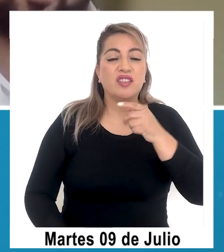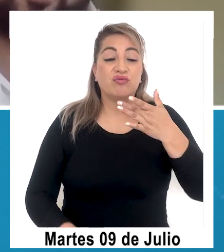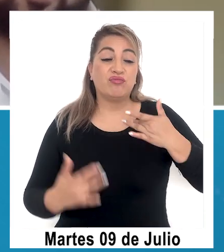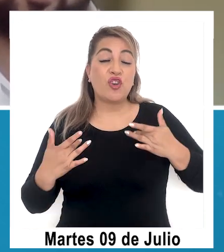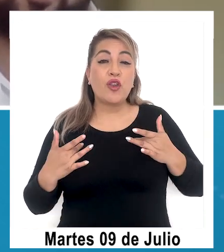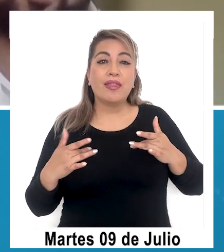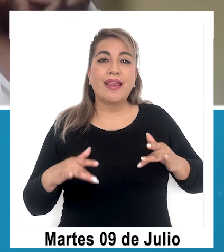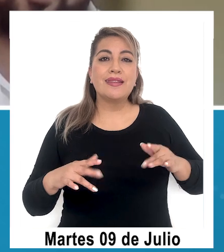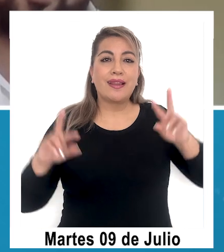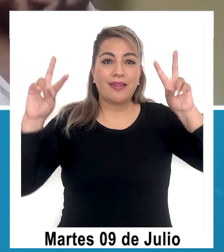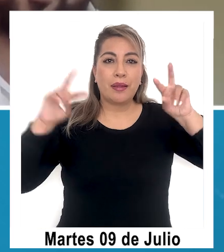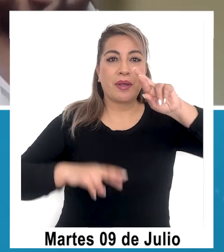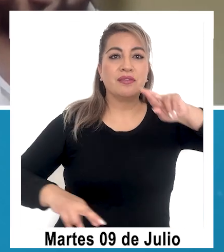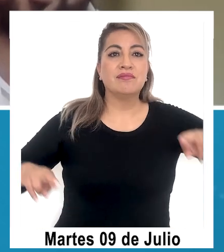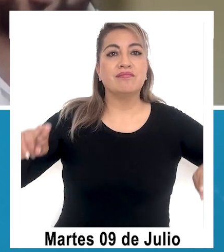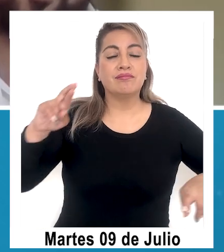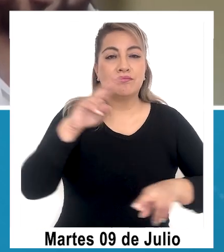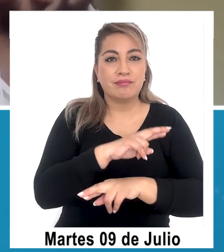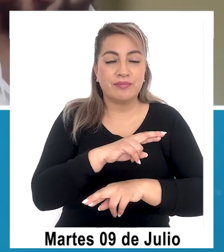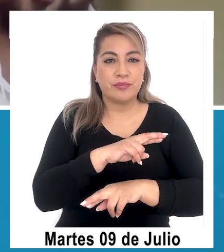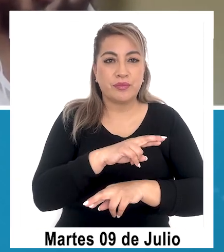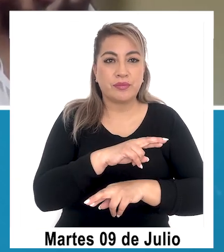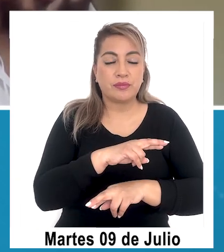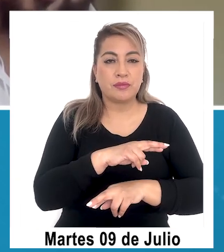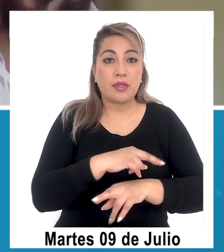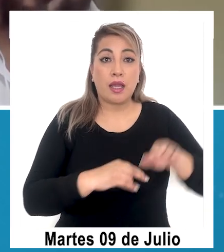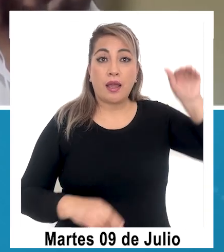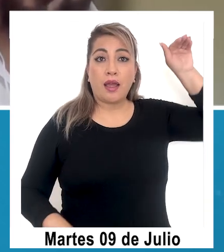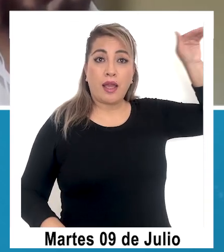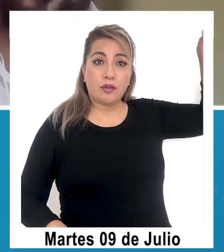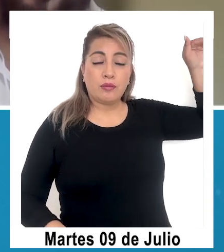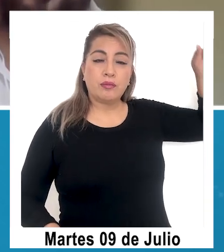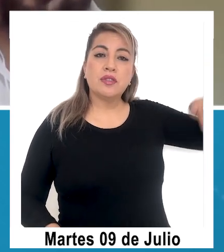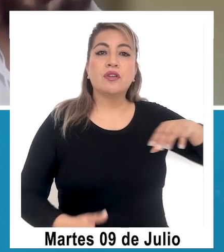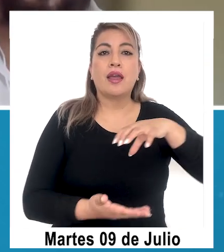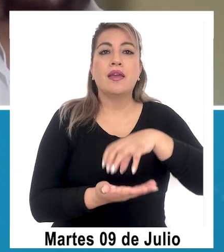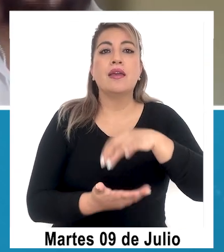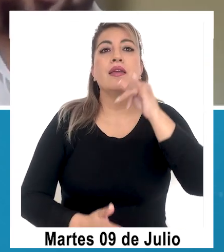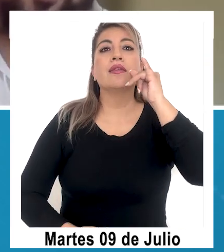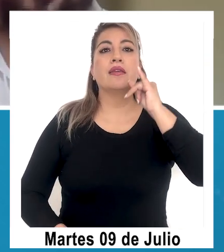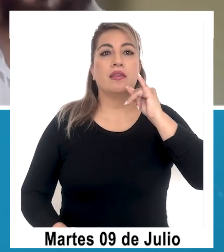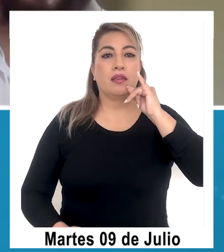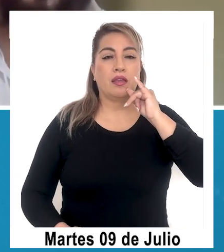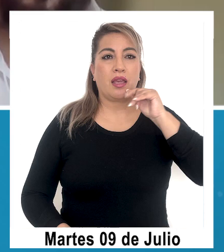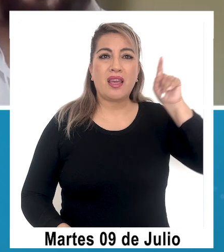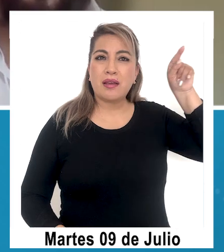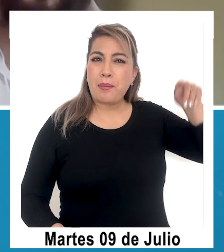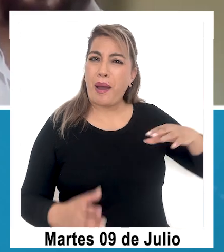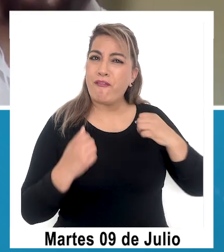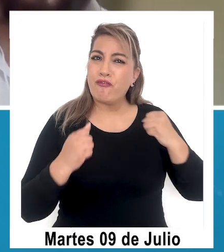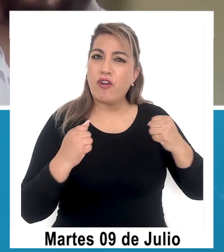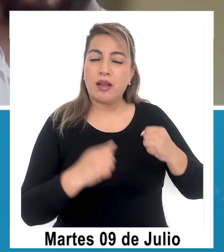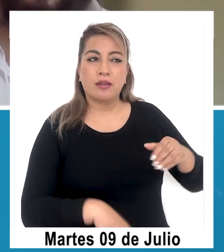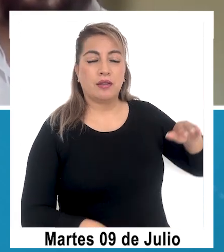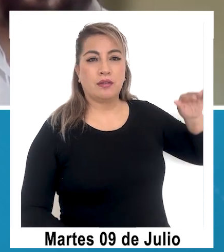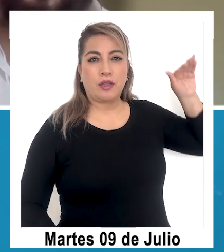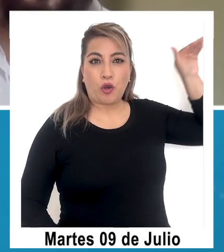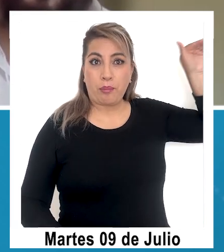el tema reciclaje que domina tanto en la comuna de Hospicio y en la comuna de Iquique, aunque es bastante más fuerte, casi